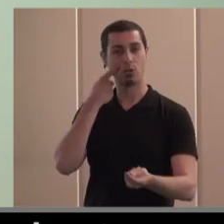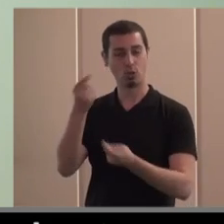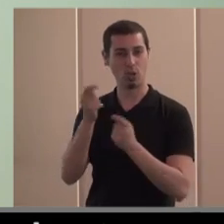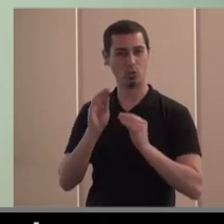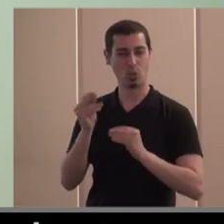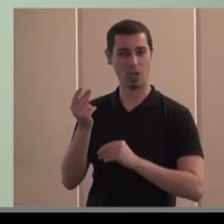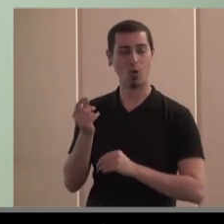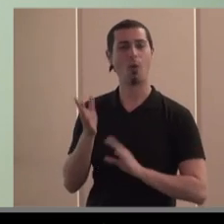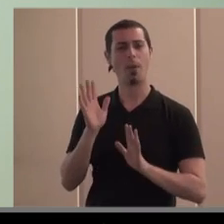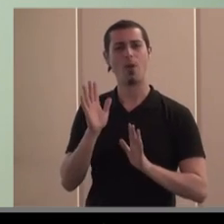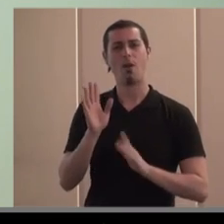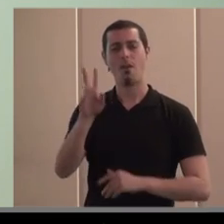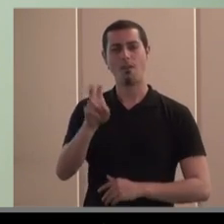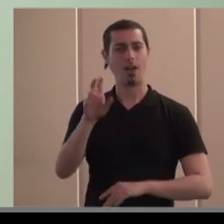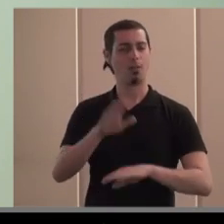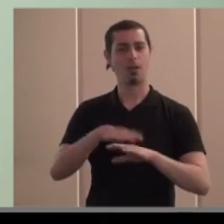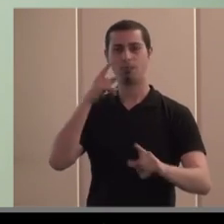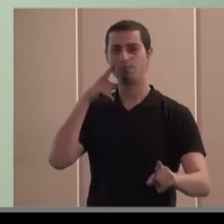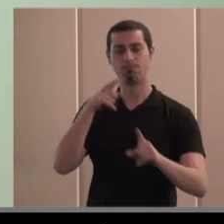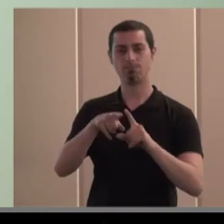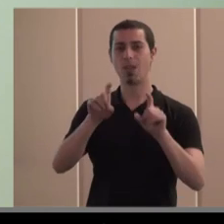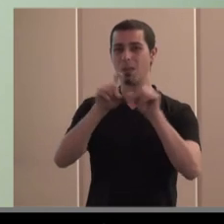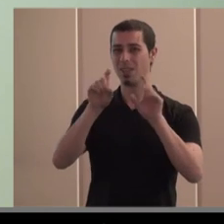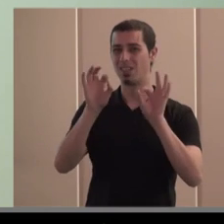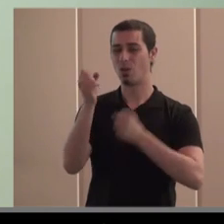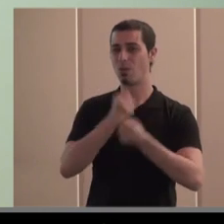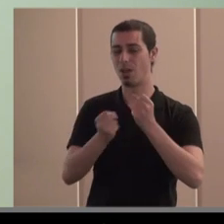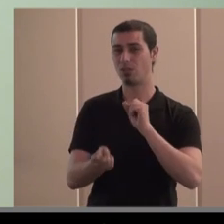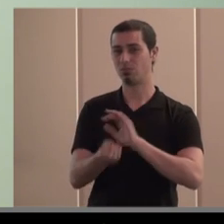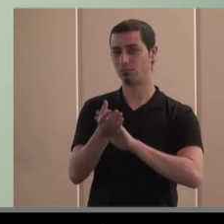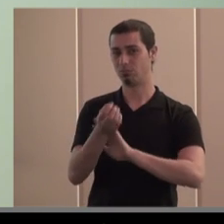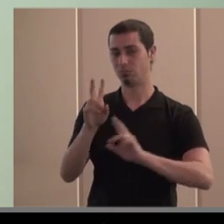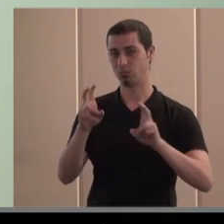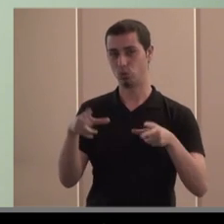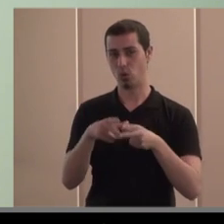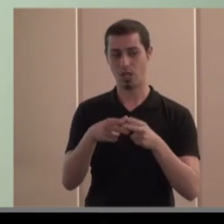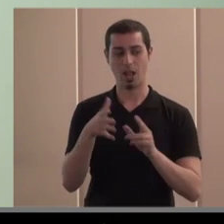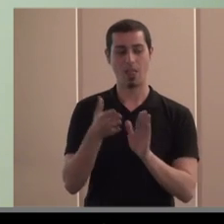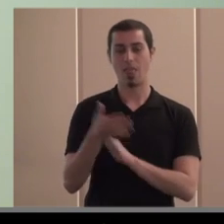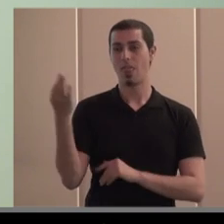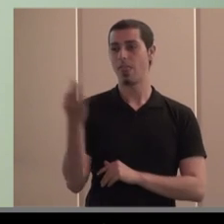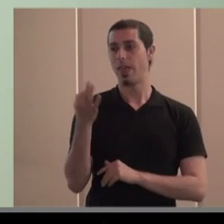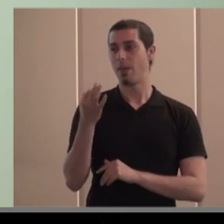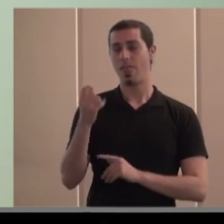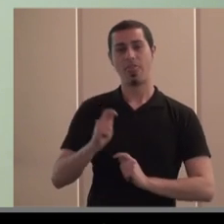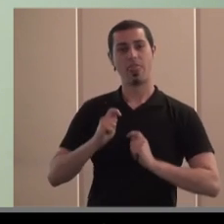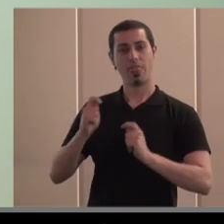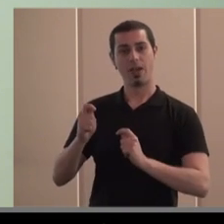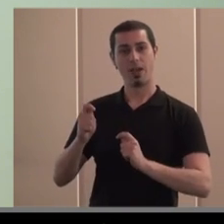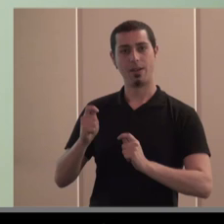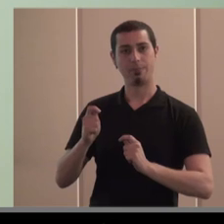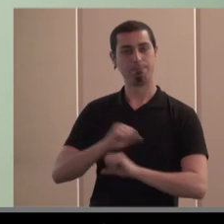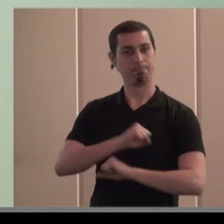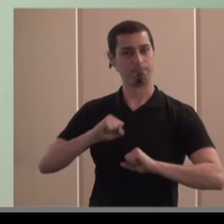su capital pero que esto sirva para mover empresas de economía social hay que fortalecer también a la